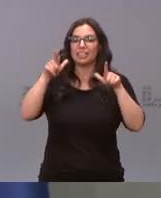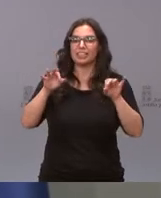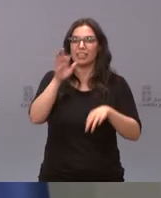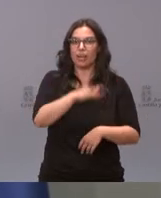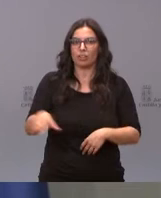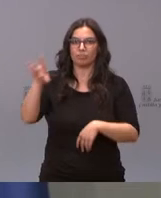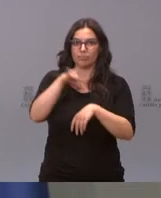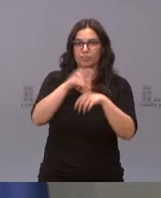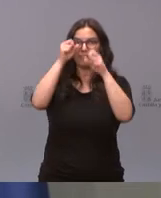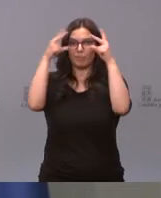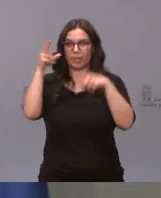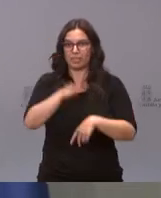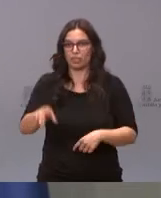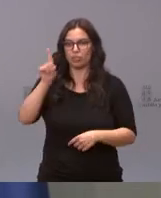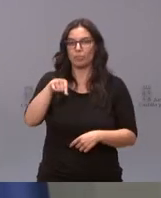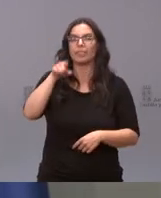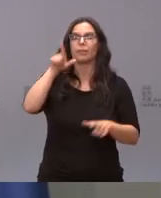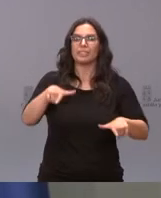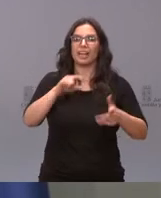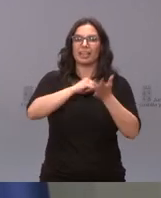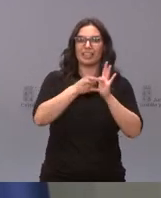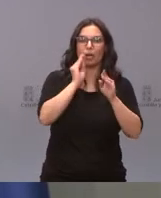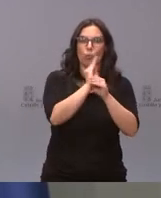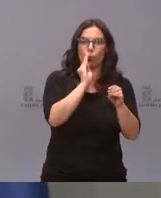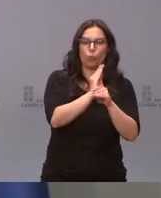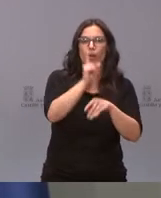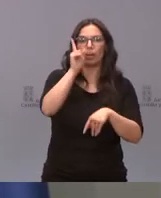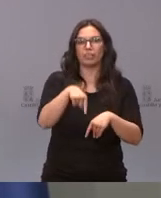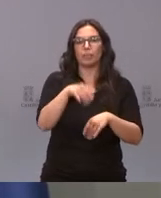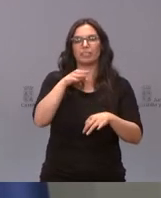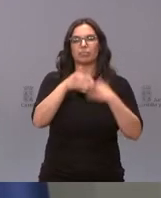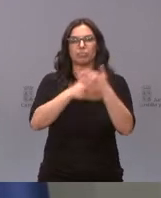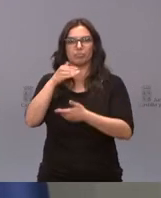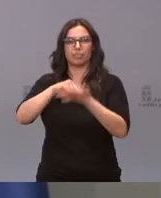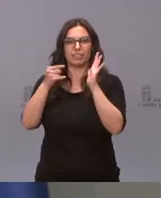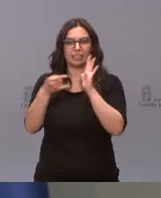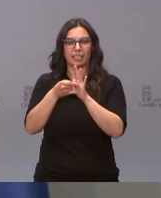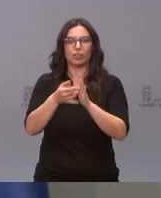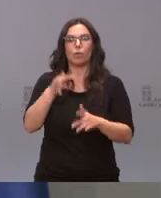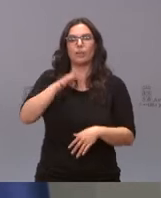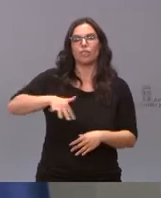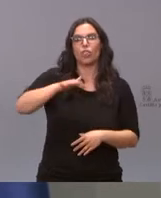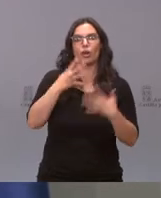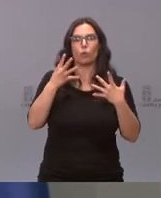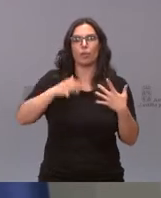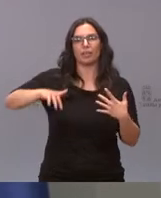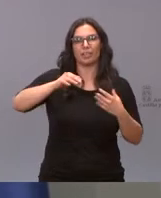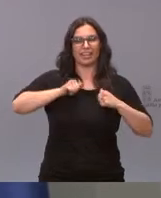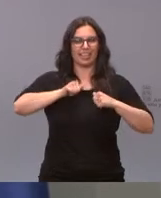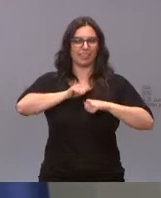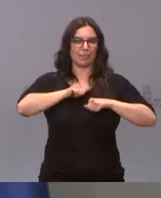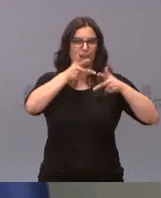enfermería pediátrica y polivalente, una sala de técnicas y de curas y otra de procedimientos técnicos, más nueve zonas de espera para